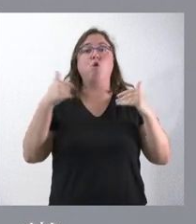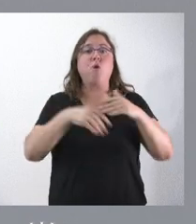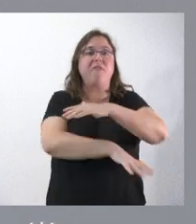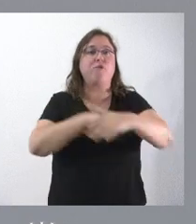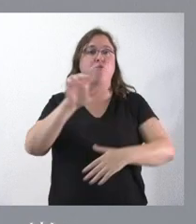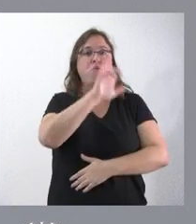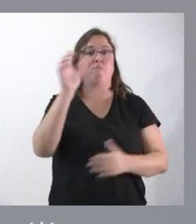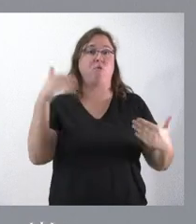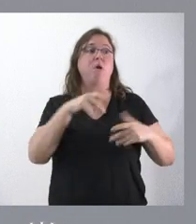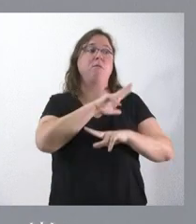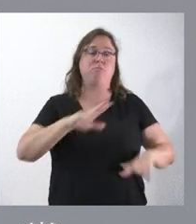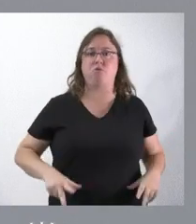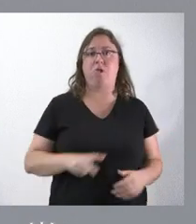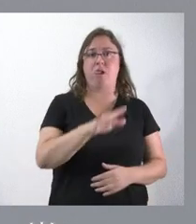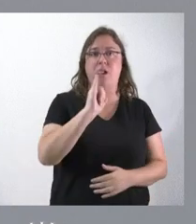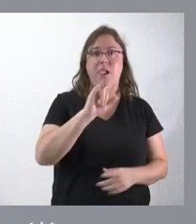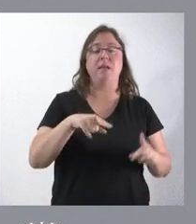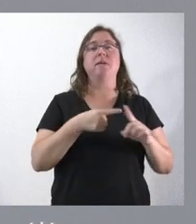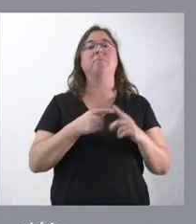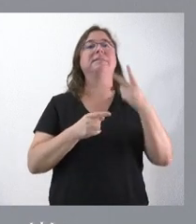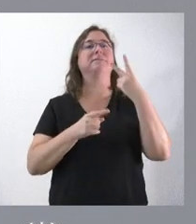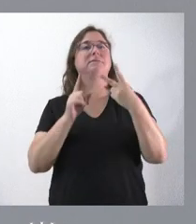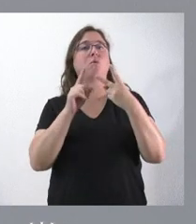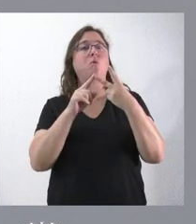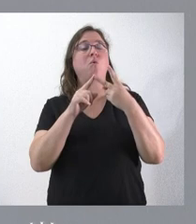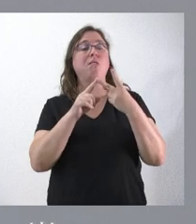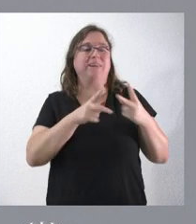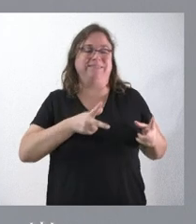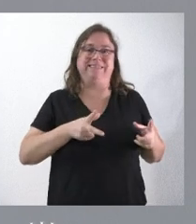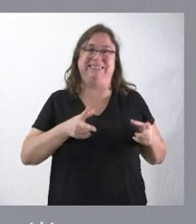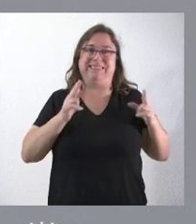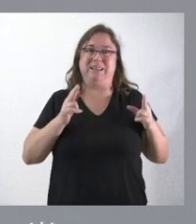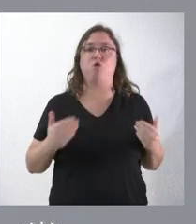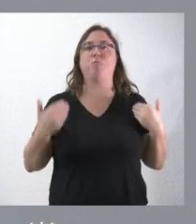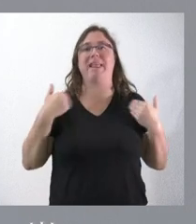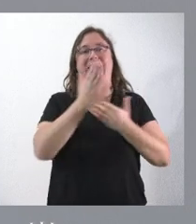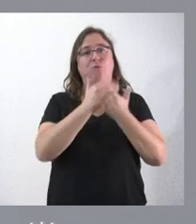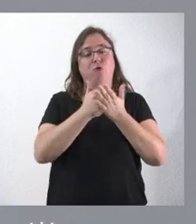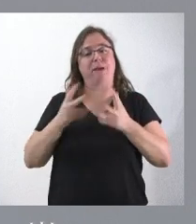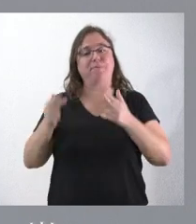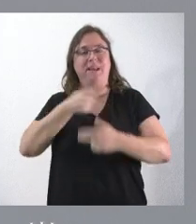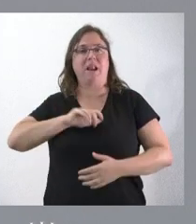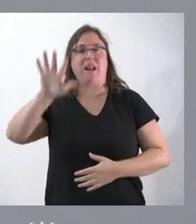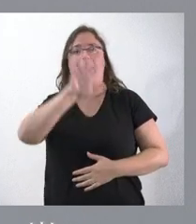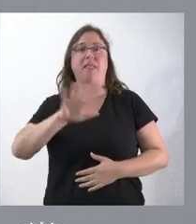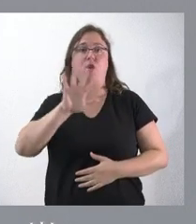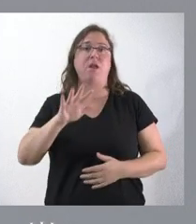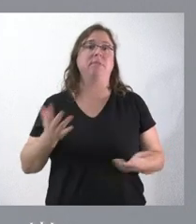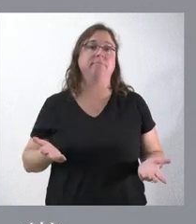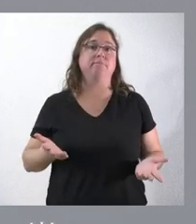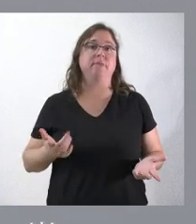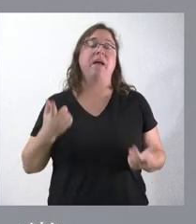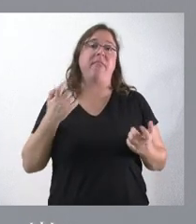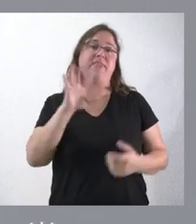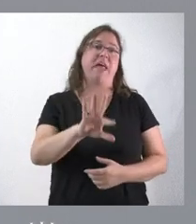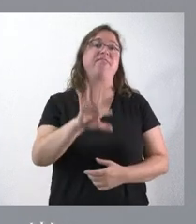europeos que sí tienen en Portugal. Y, en segundo lugar, como hay parte del tramo, que es competencia autonómica y parte del tramo nacional, pues lógicamente habrá que